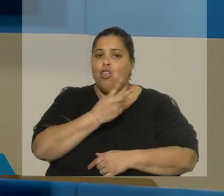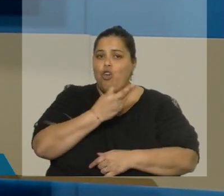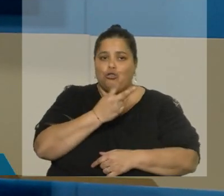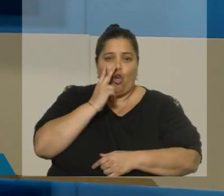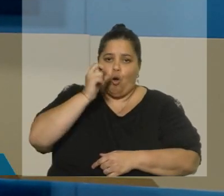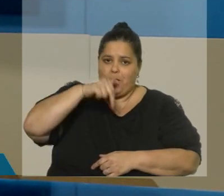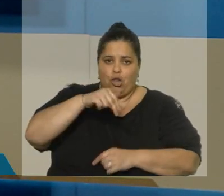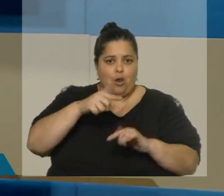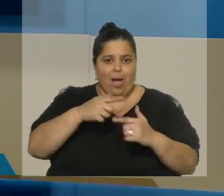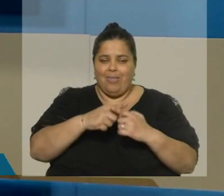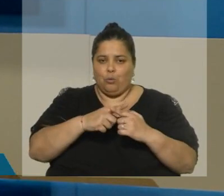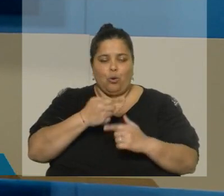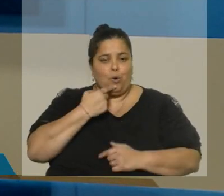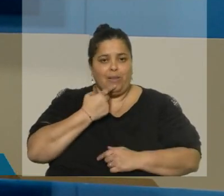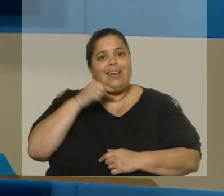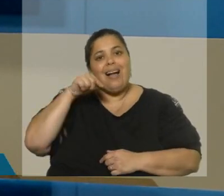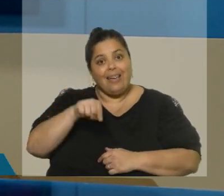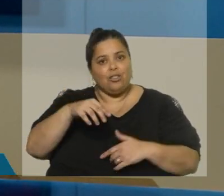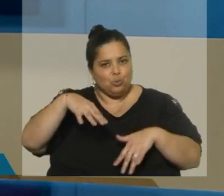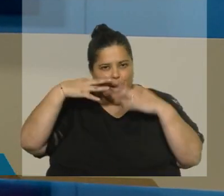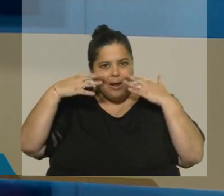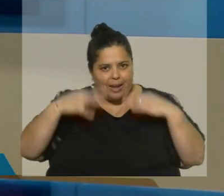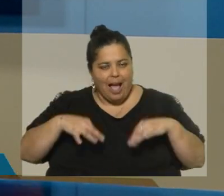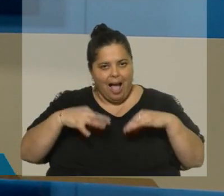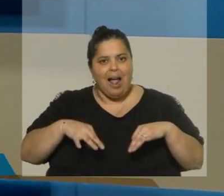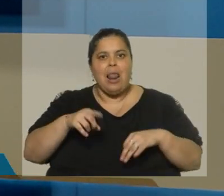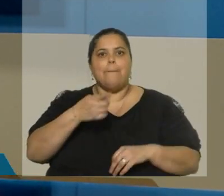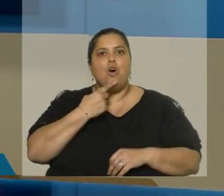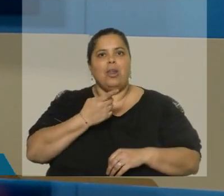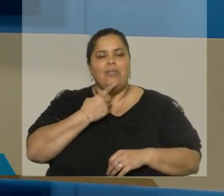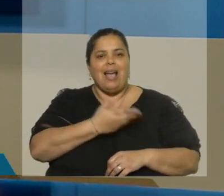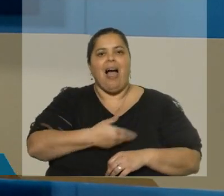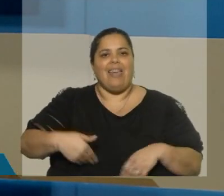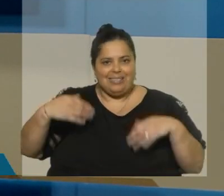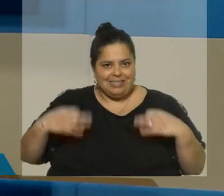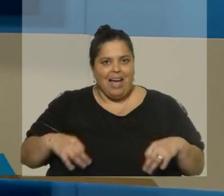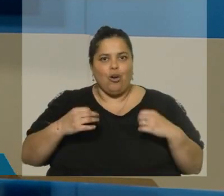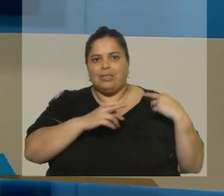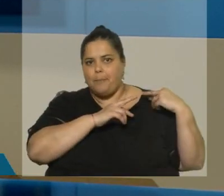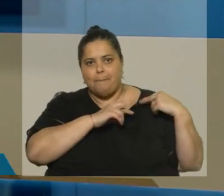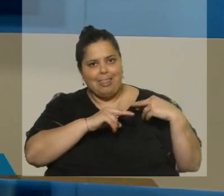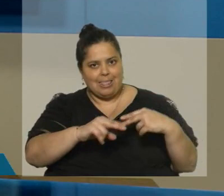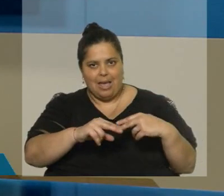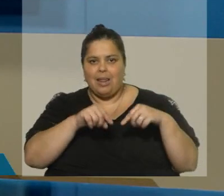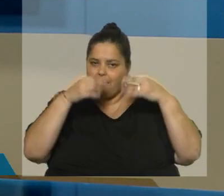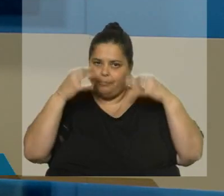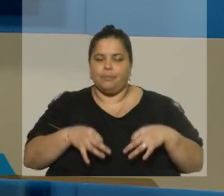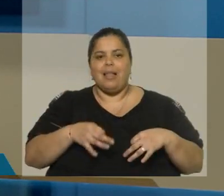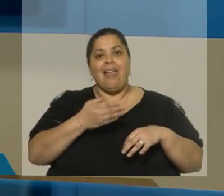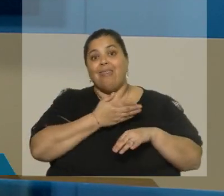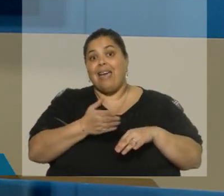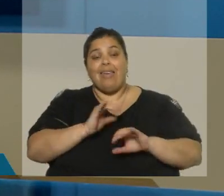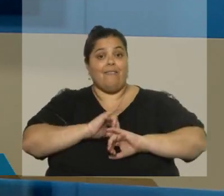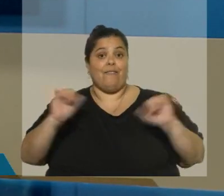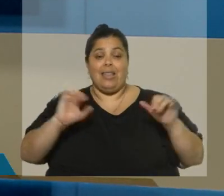insisto con esto, es que estamos ante una real, verdadera política de Estado que se ha mantenido prácticamente desde la salida de la